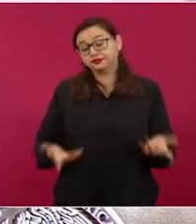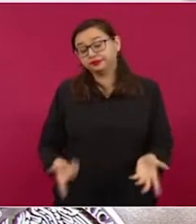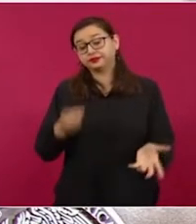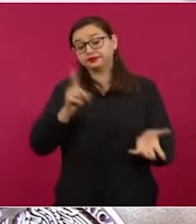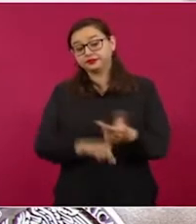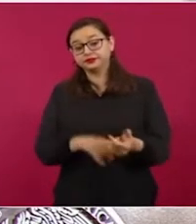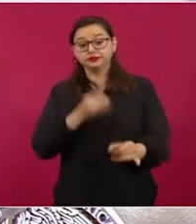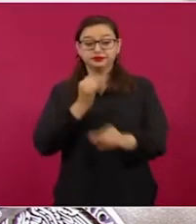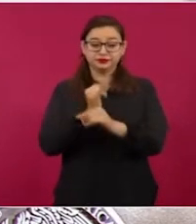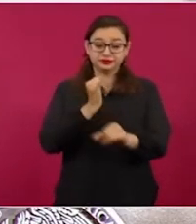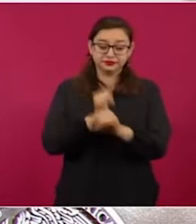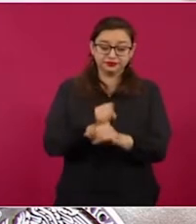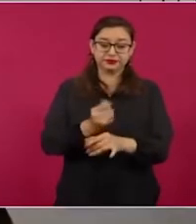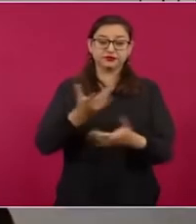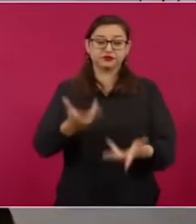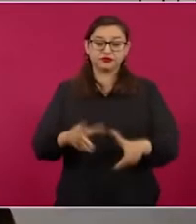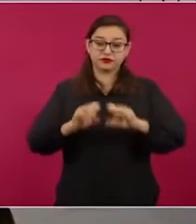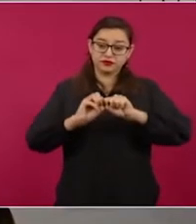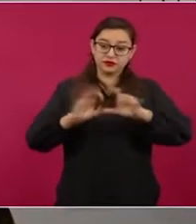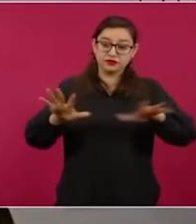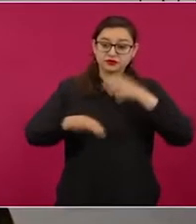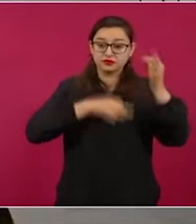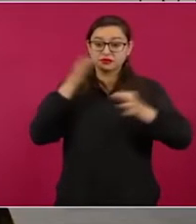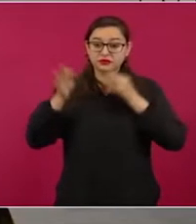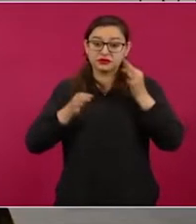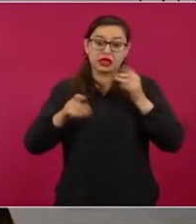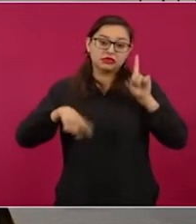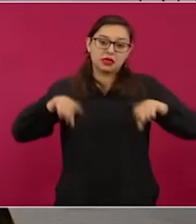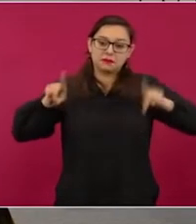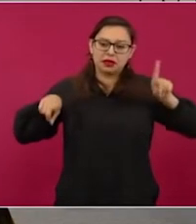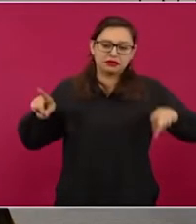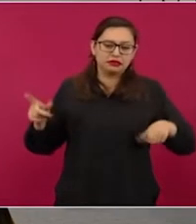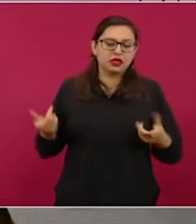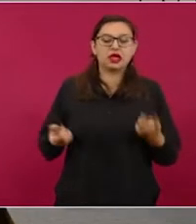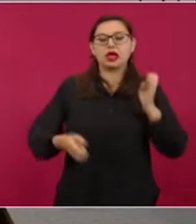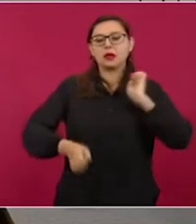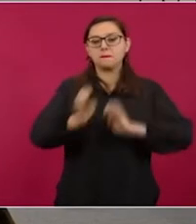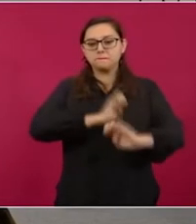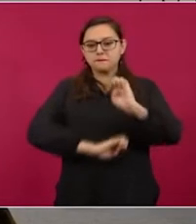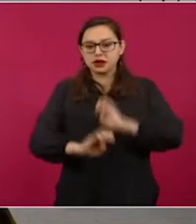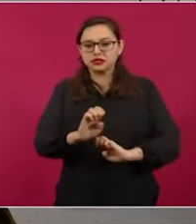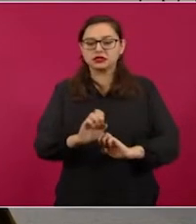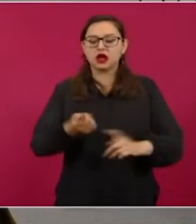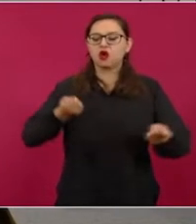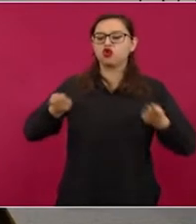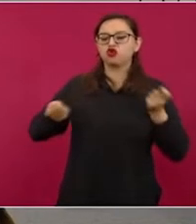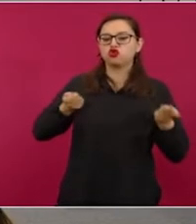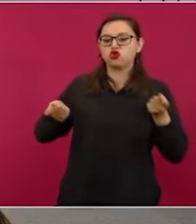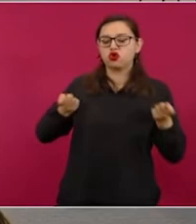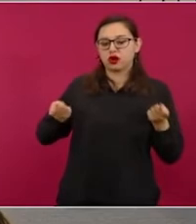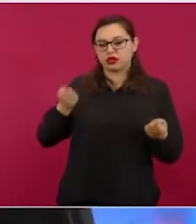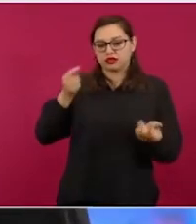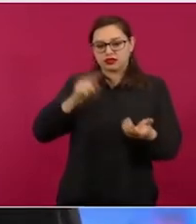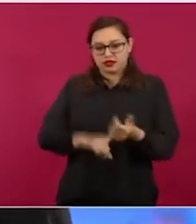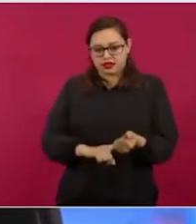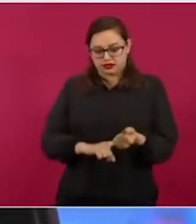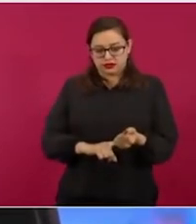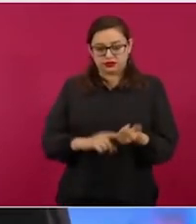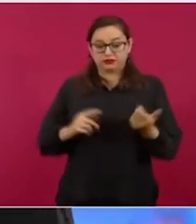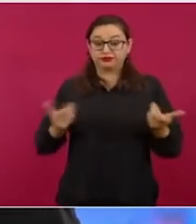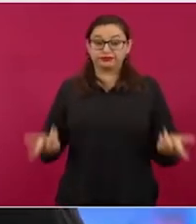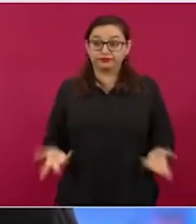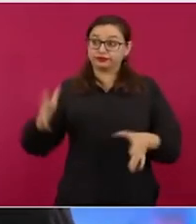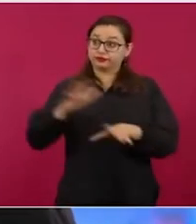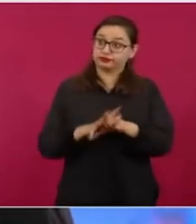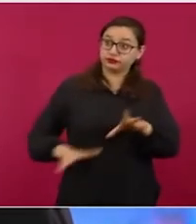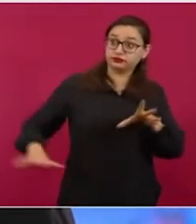o censuran contenidos según los intereses de las empresas que las administran. Una sociedad democrática